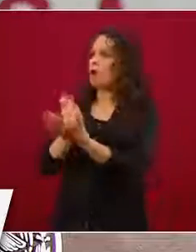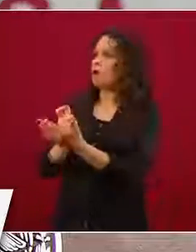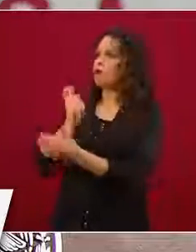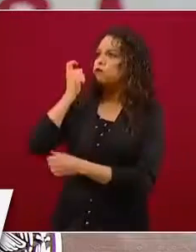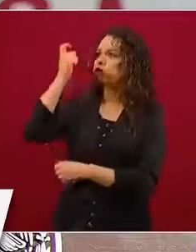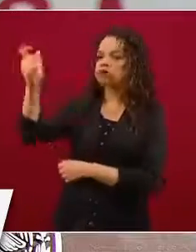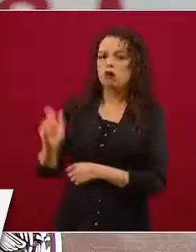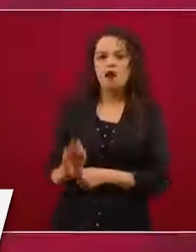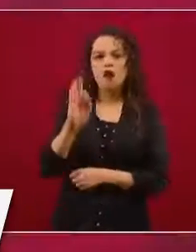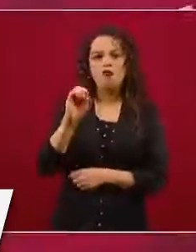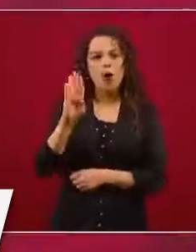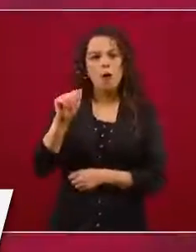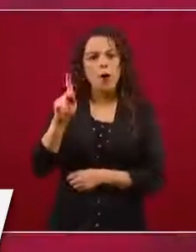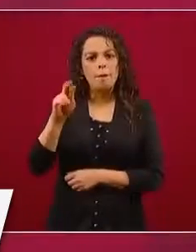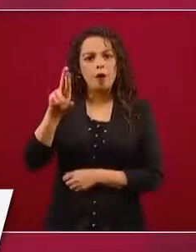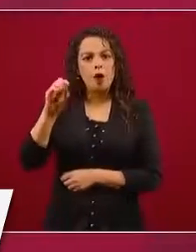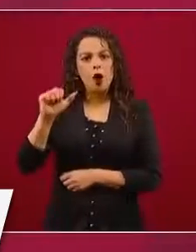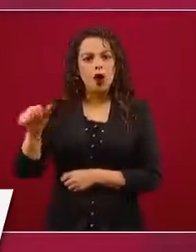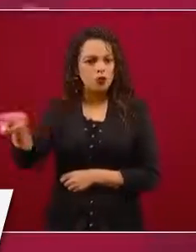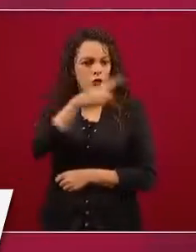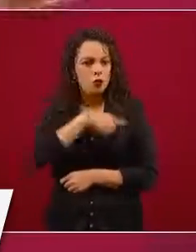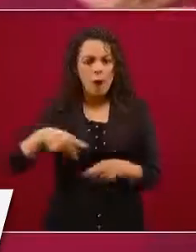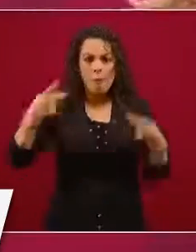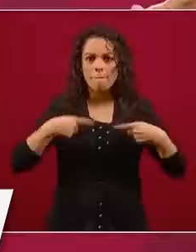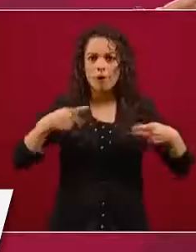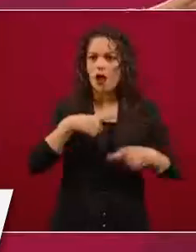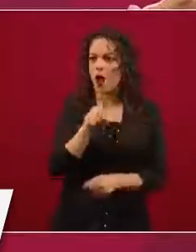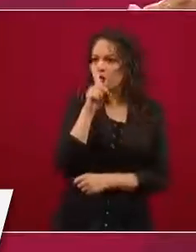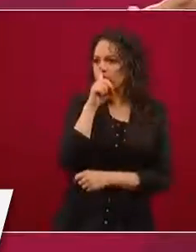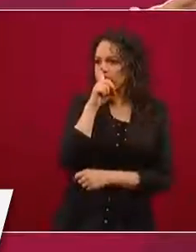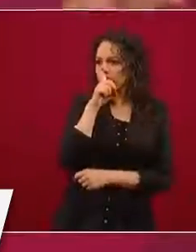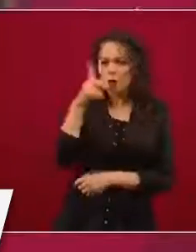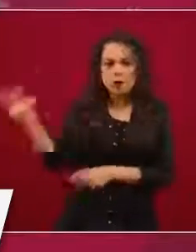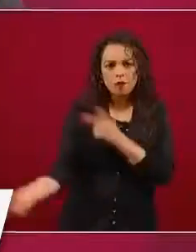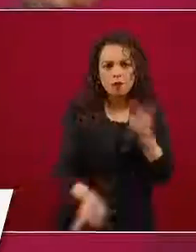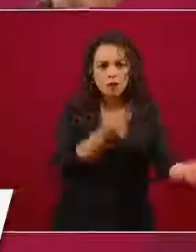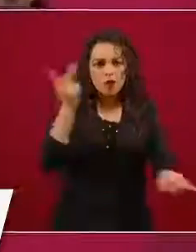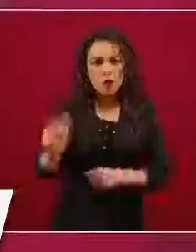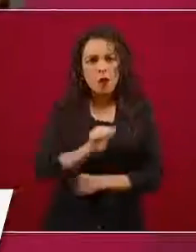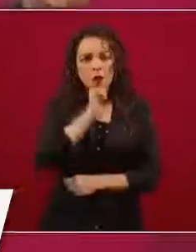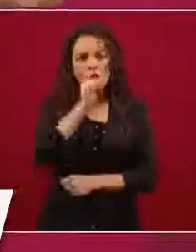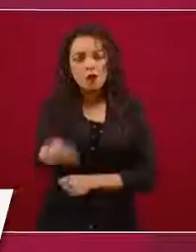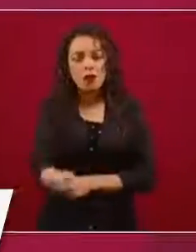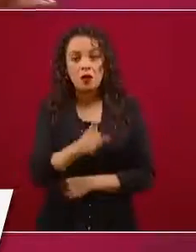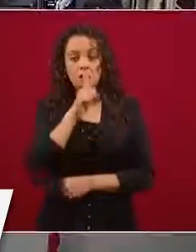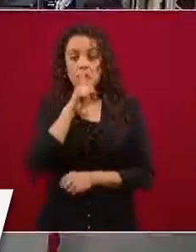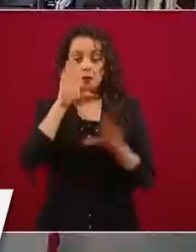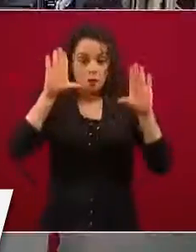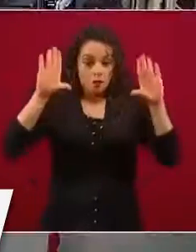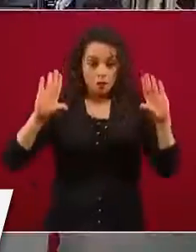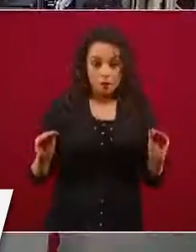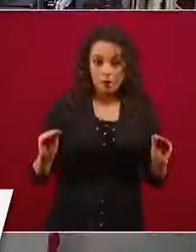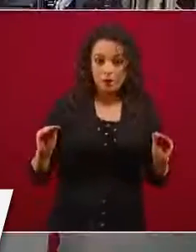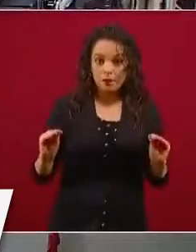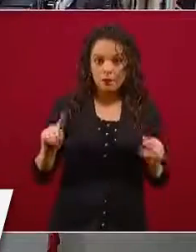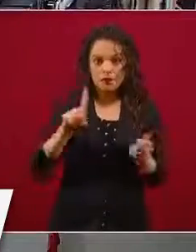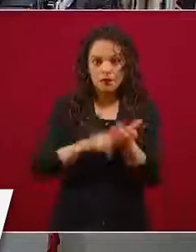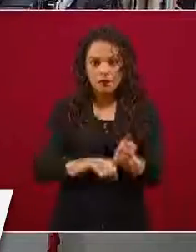nada en los medios. Tenían control casi absoluto